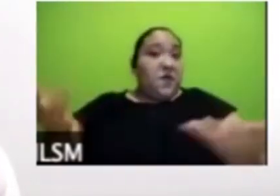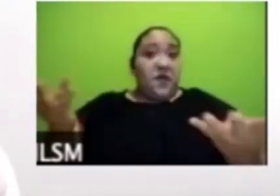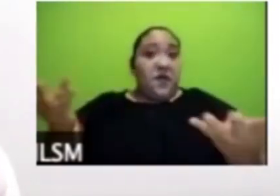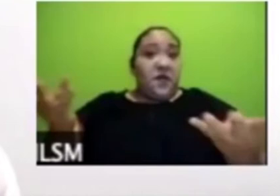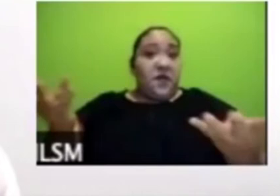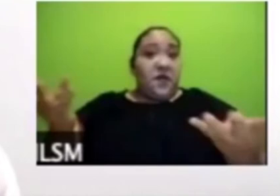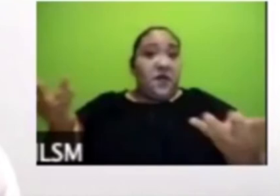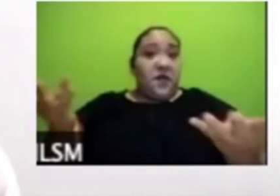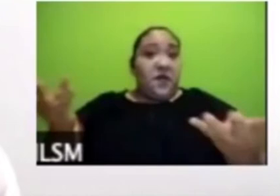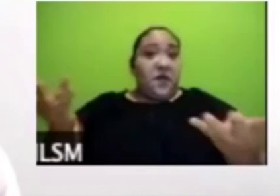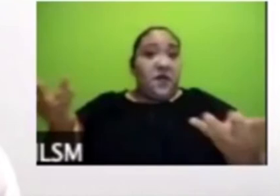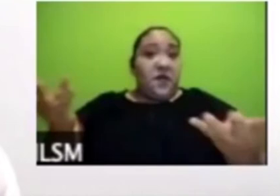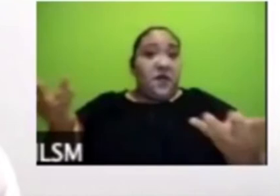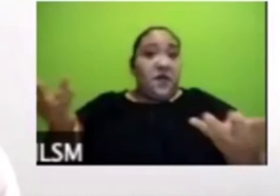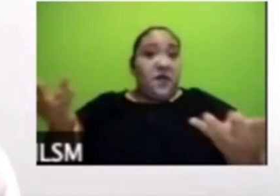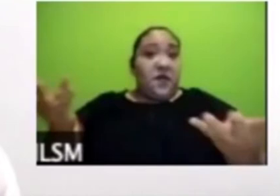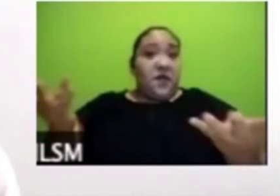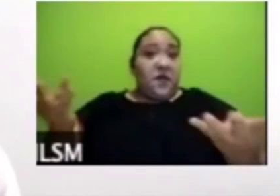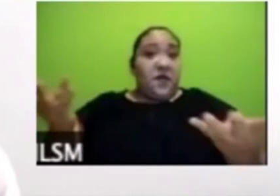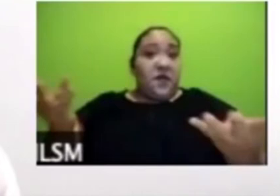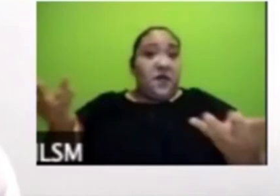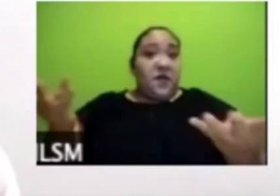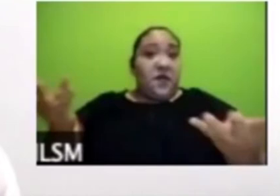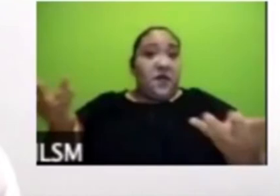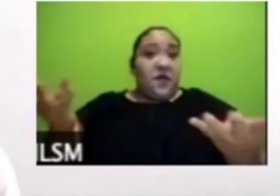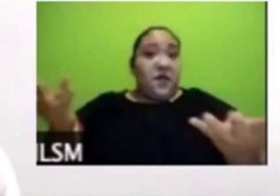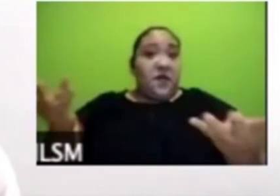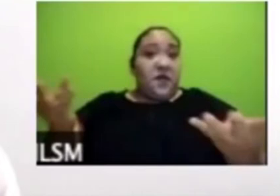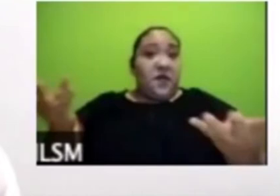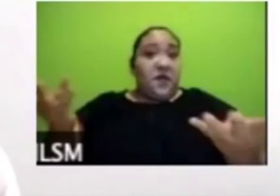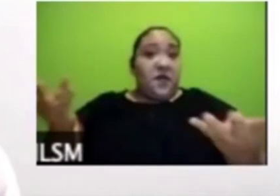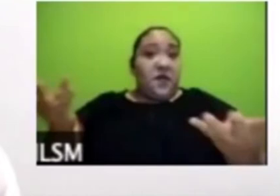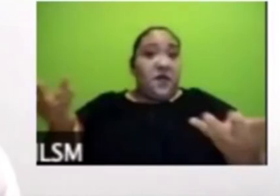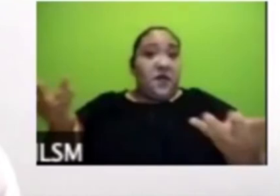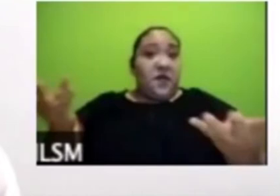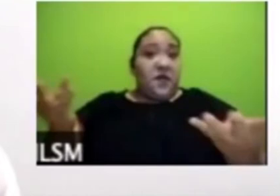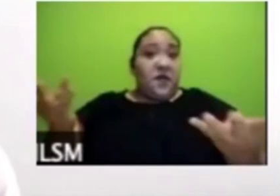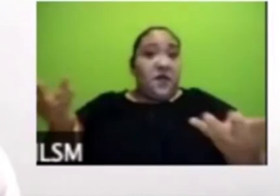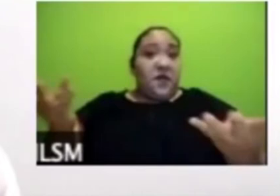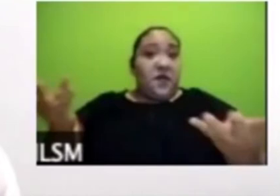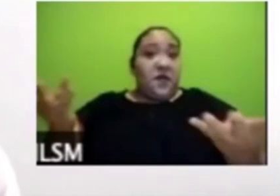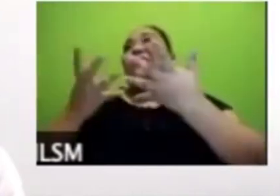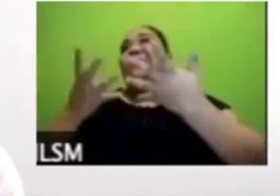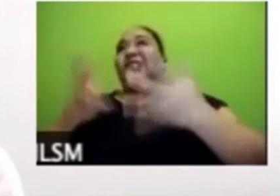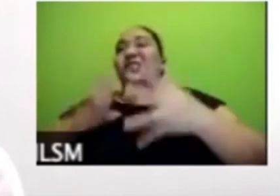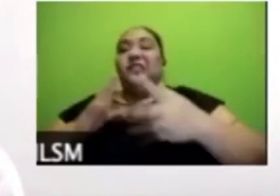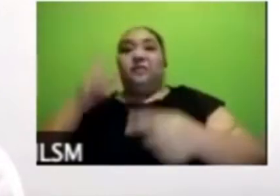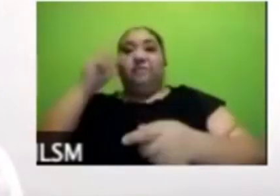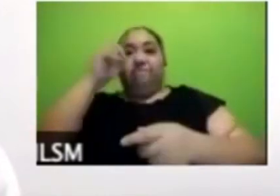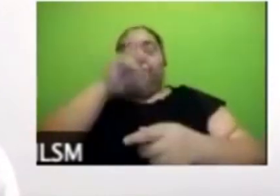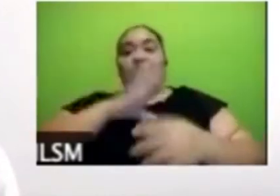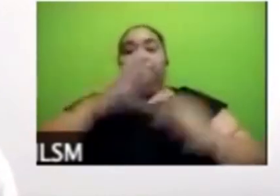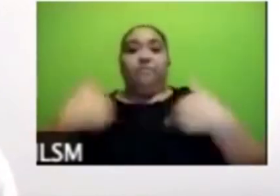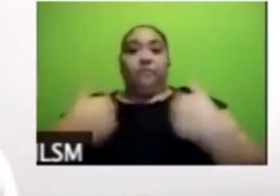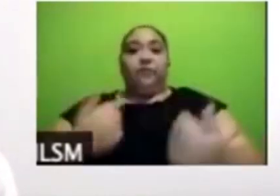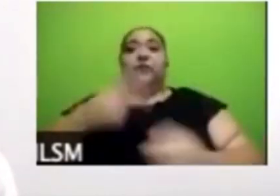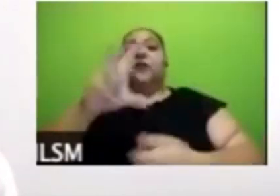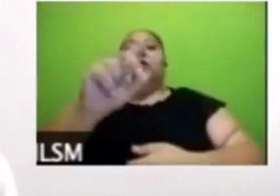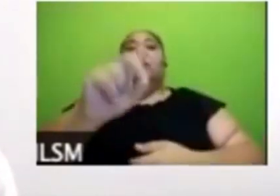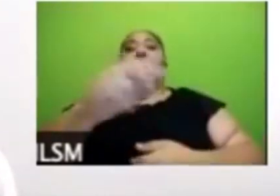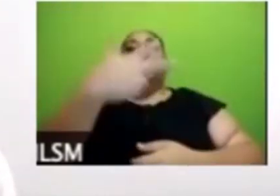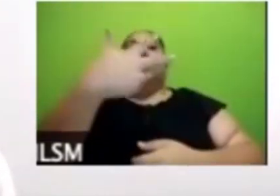situación las decisiones de muchos 38% dice que le teme más no tener recursos para cubrir sus